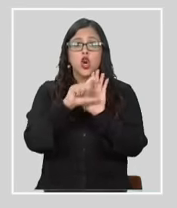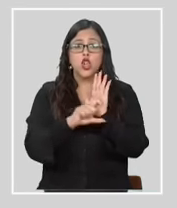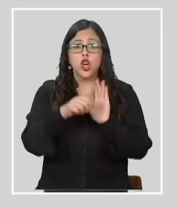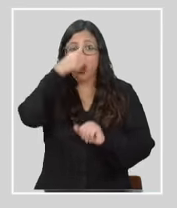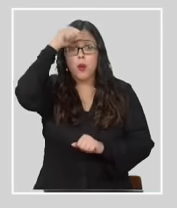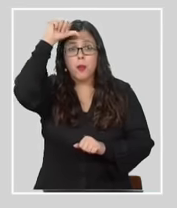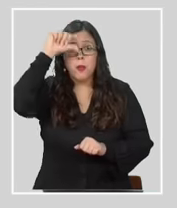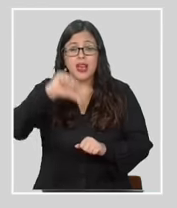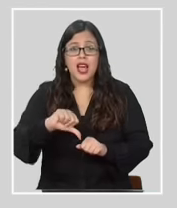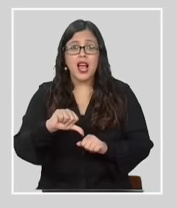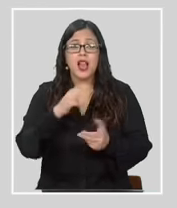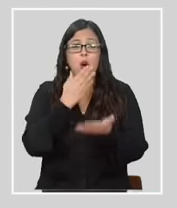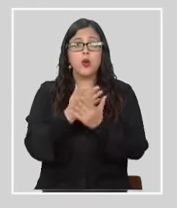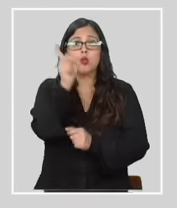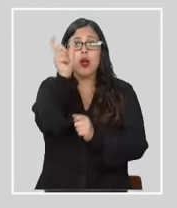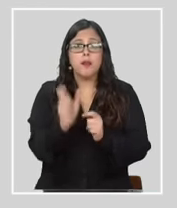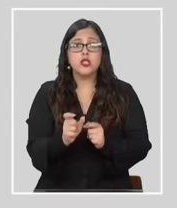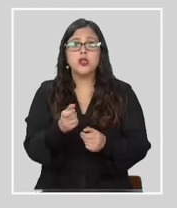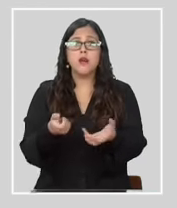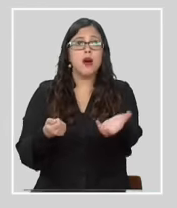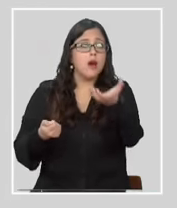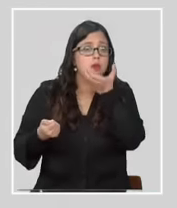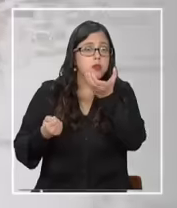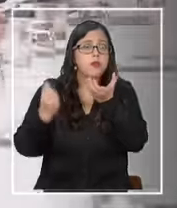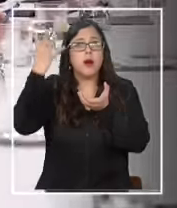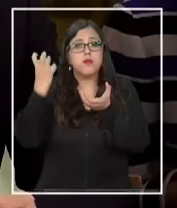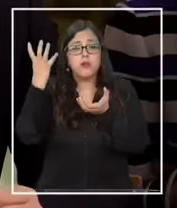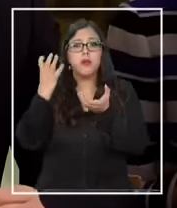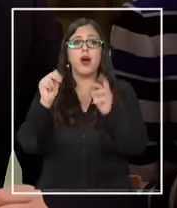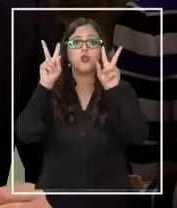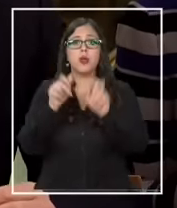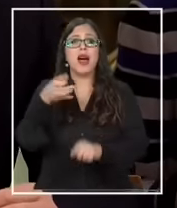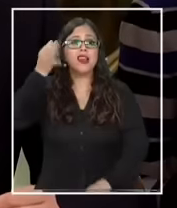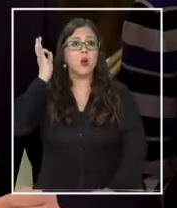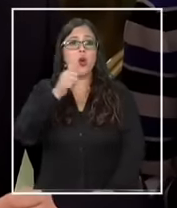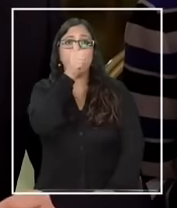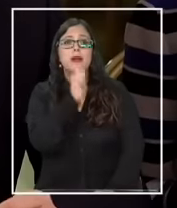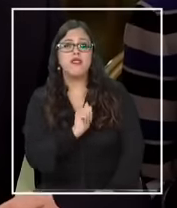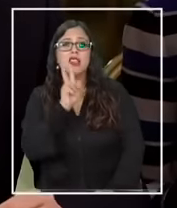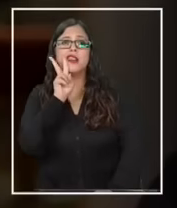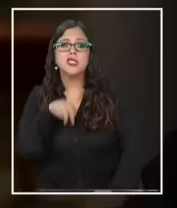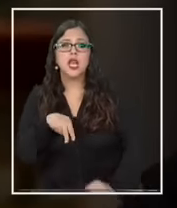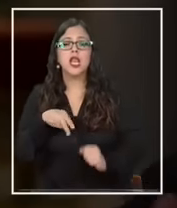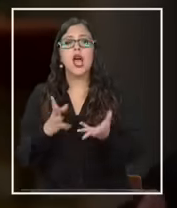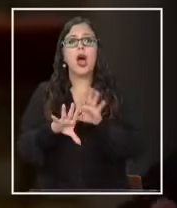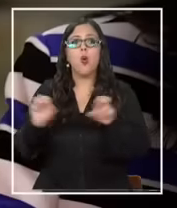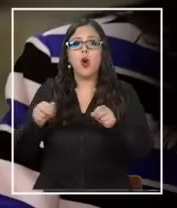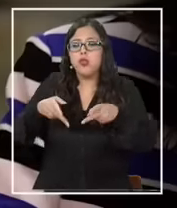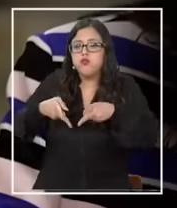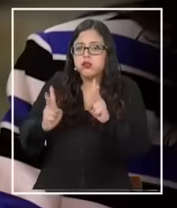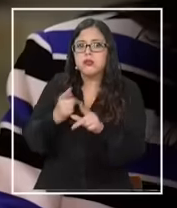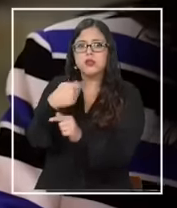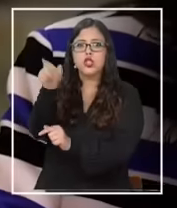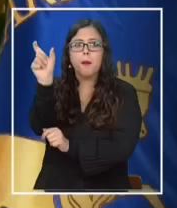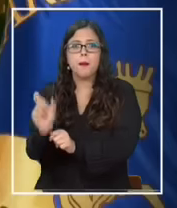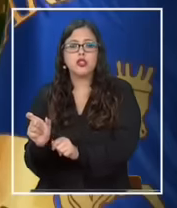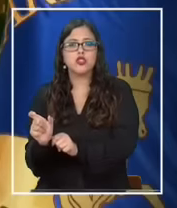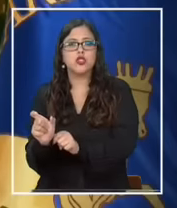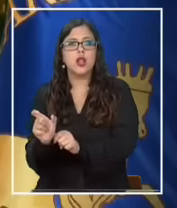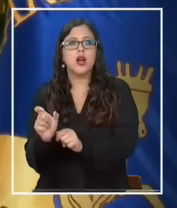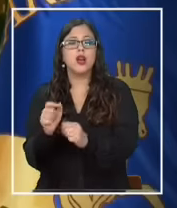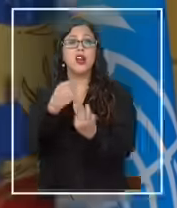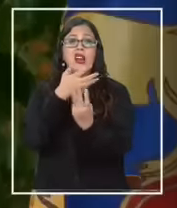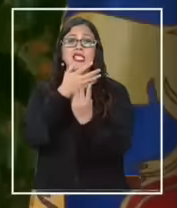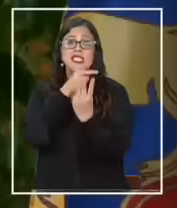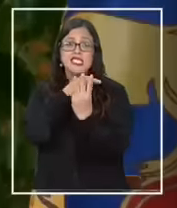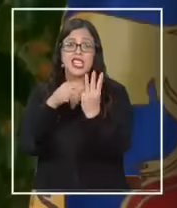cuando una persona graba una reunión que es de carácter privada sin que haya el consentimiento de la otra persona y hay al menos